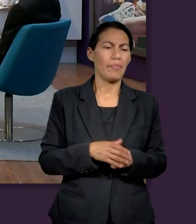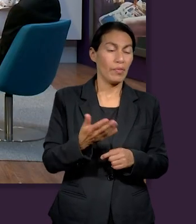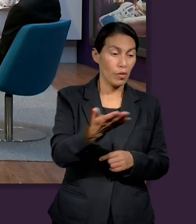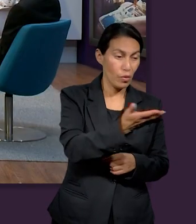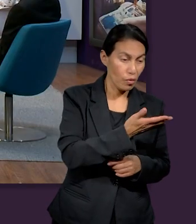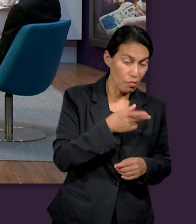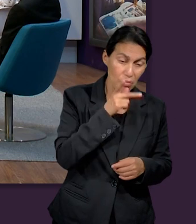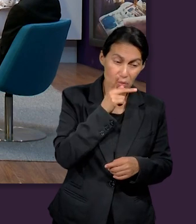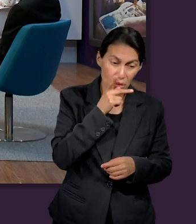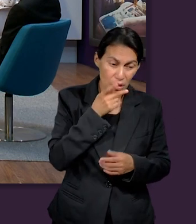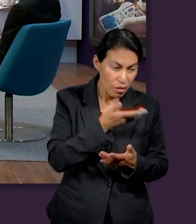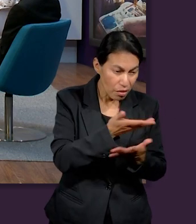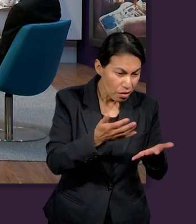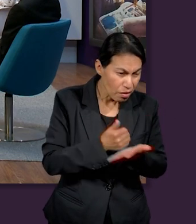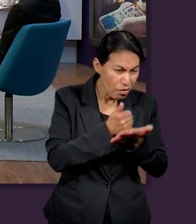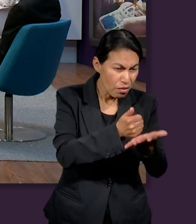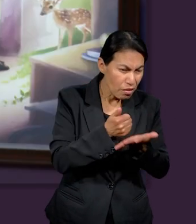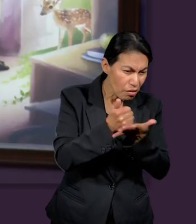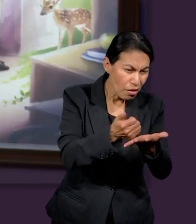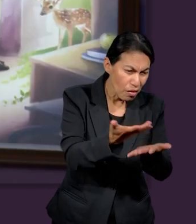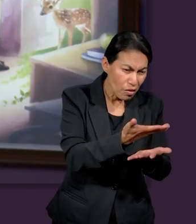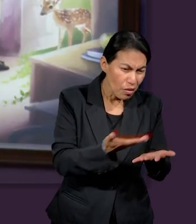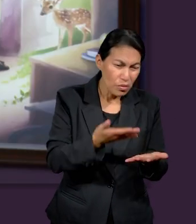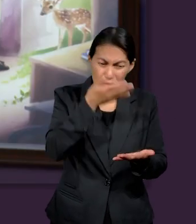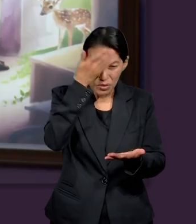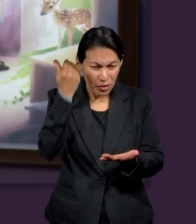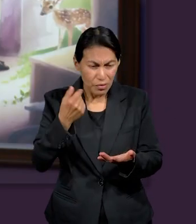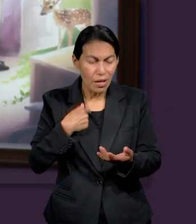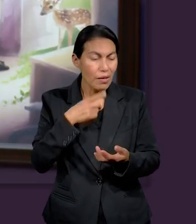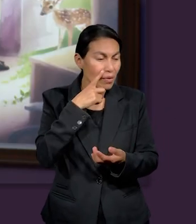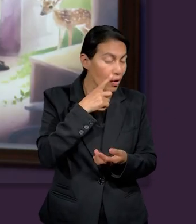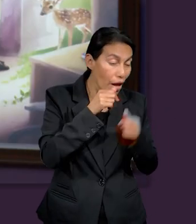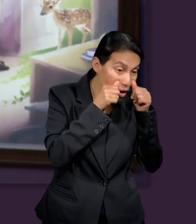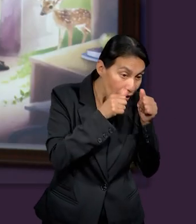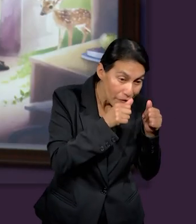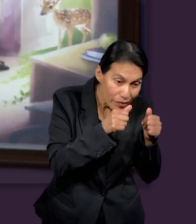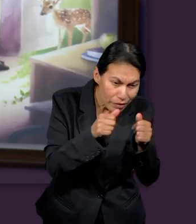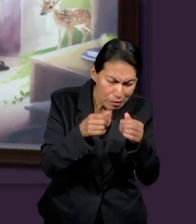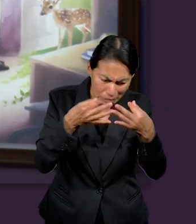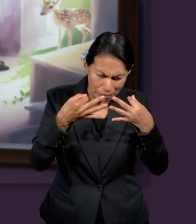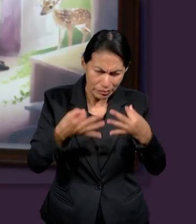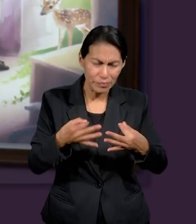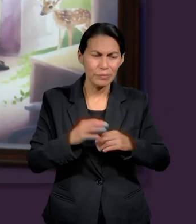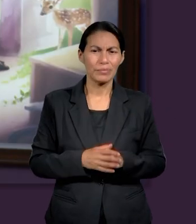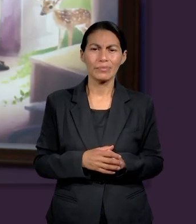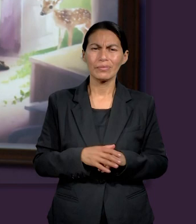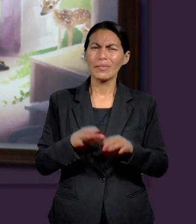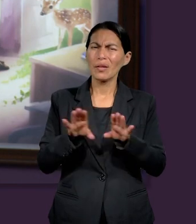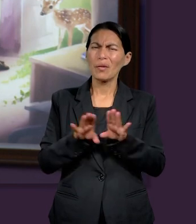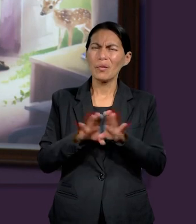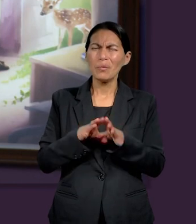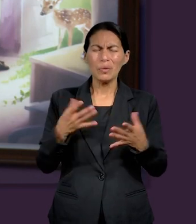los menesterosos era padre y de la causa del desconocido me informaba con diligencia